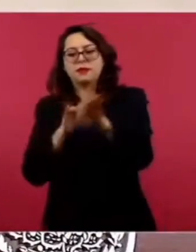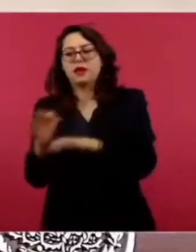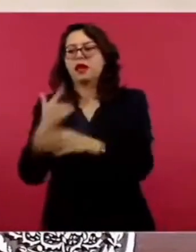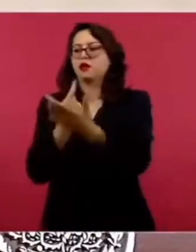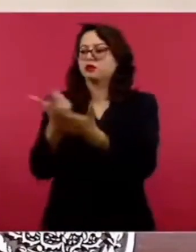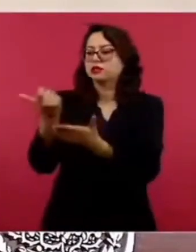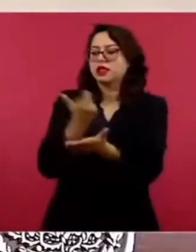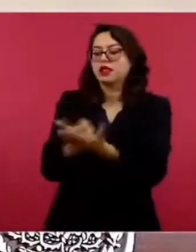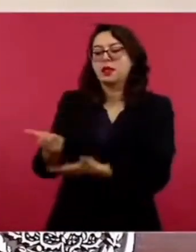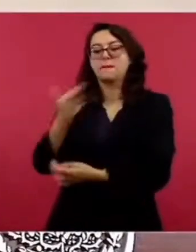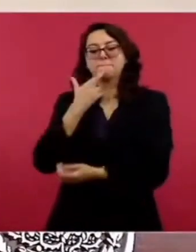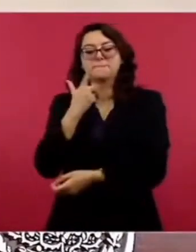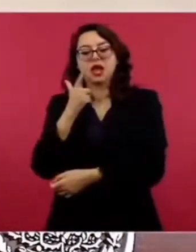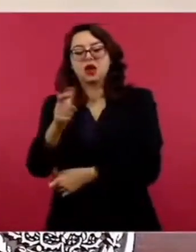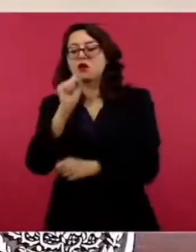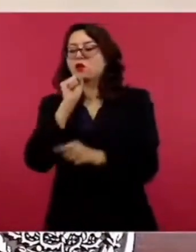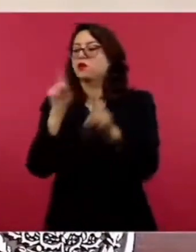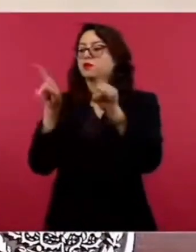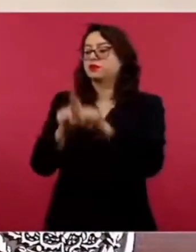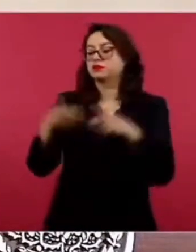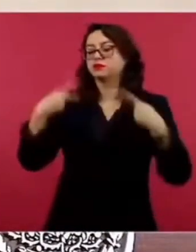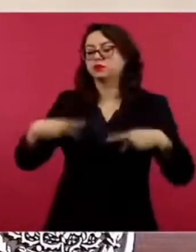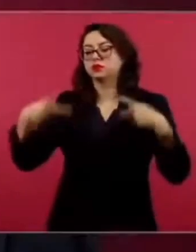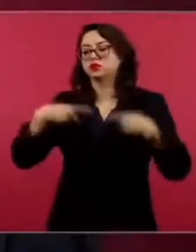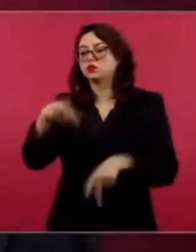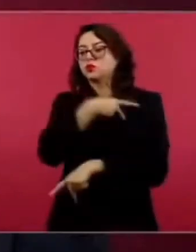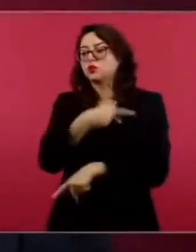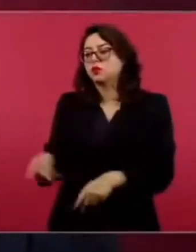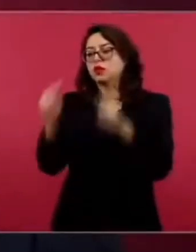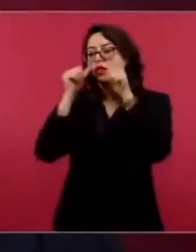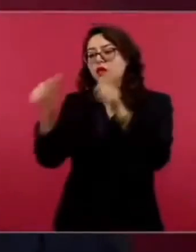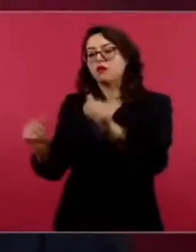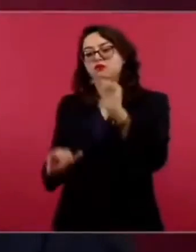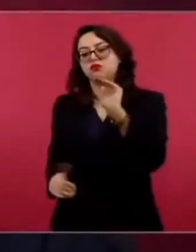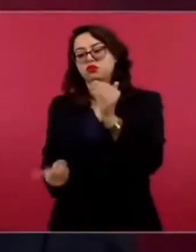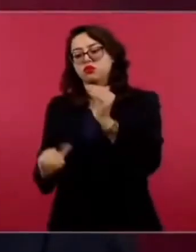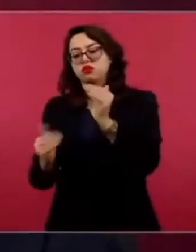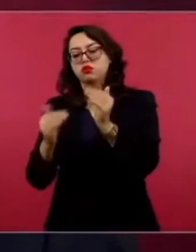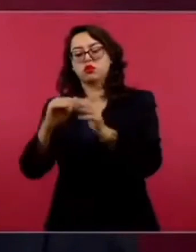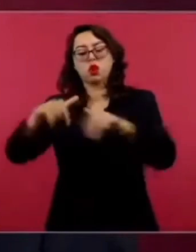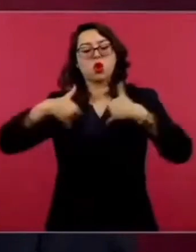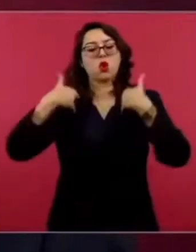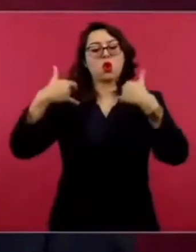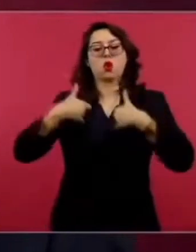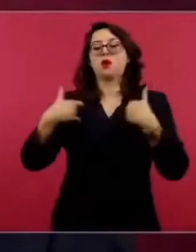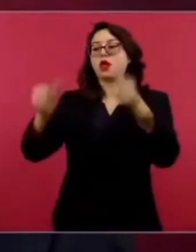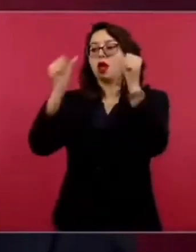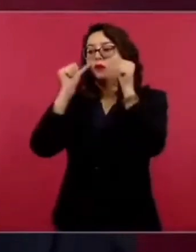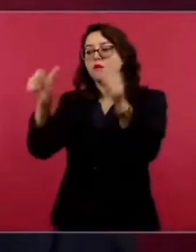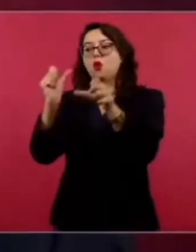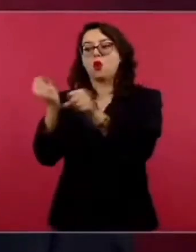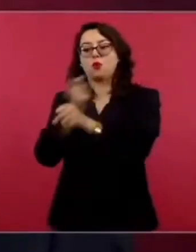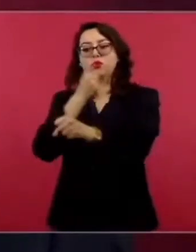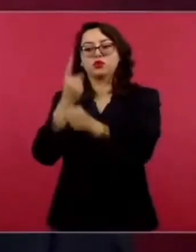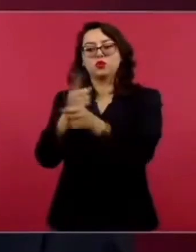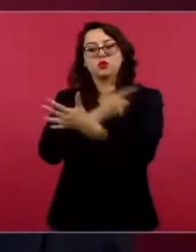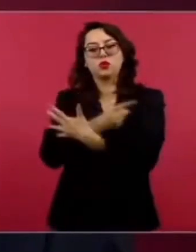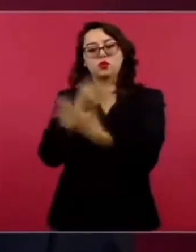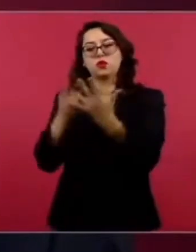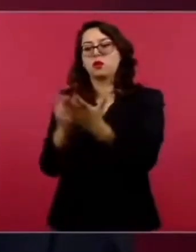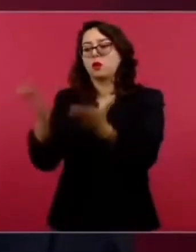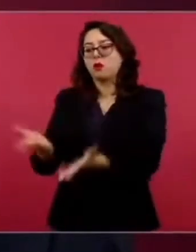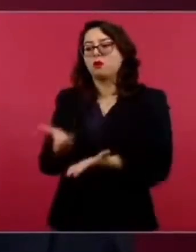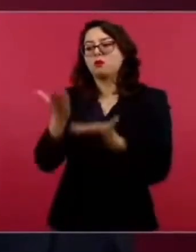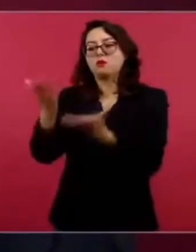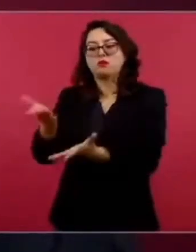se combata la pobreza, que se atienda a los jóvenes con oportunidades de